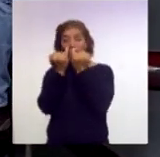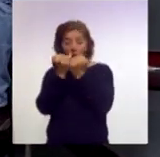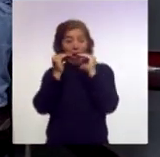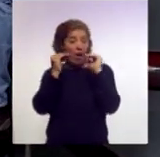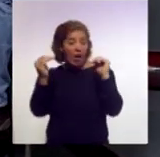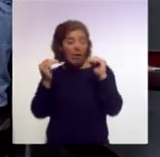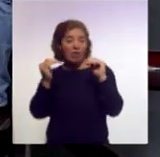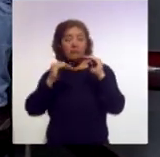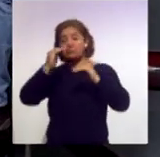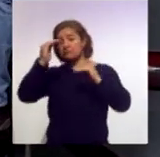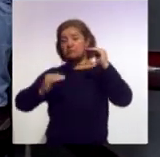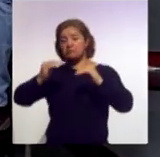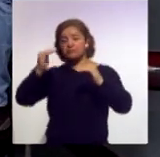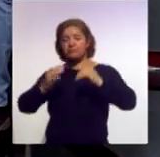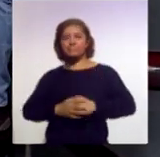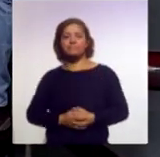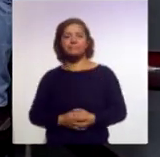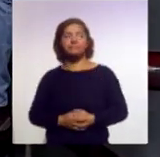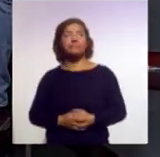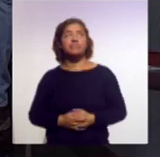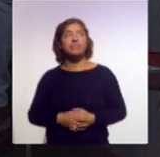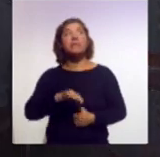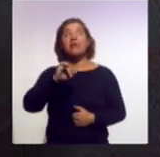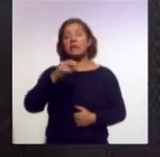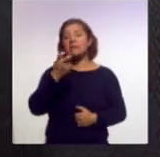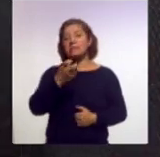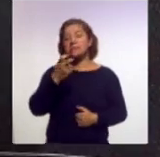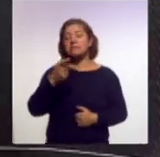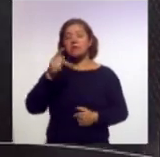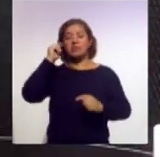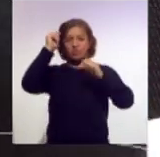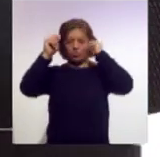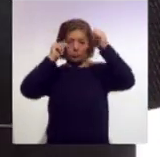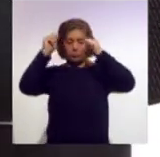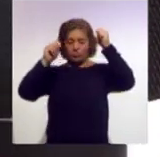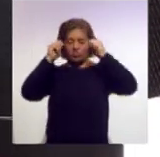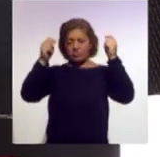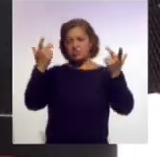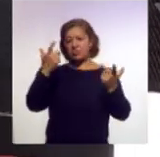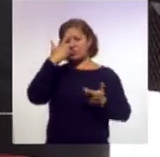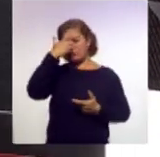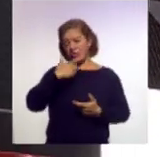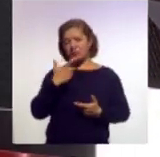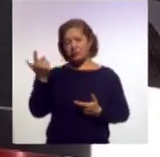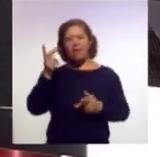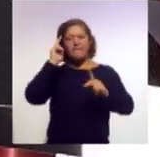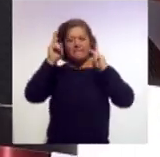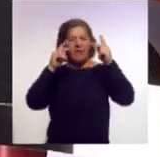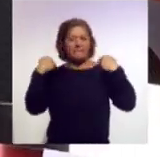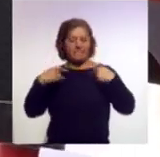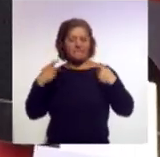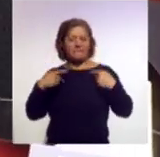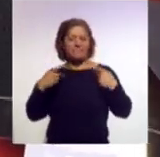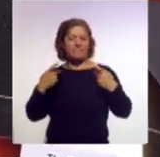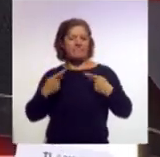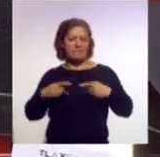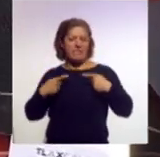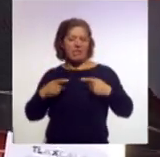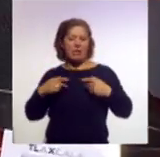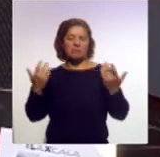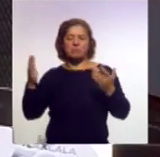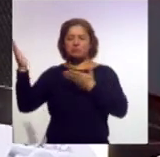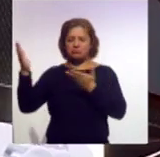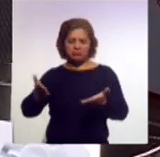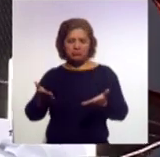ejemplo, el asunto de visitantes o turistas noche, mejor dicho, con relación al Carnaval de la edición